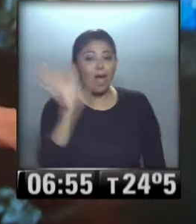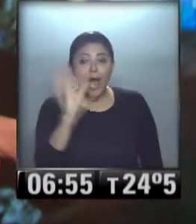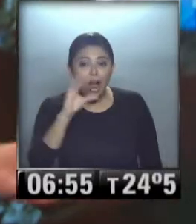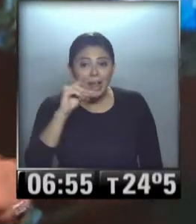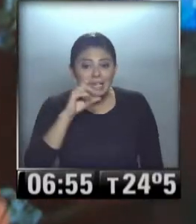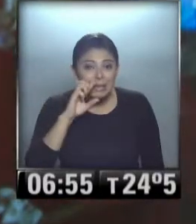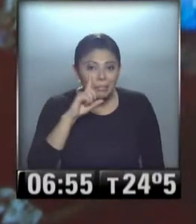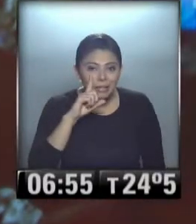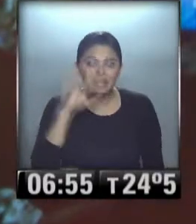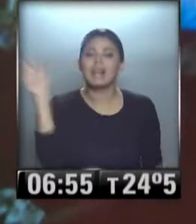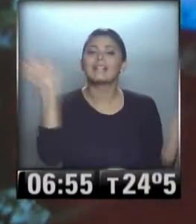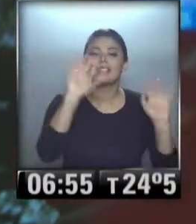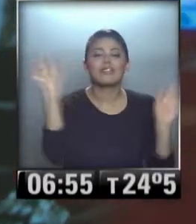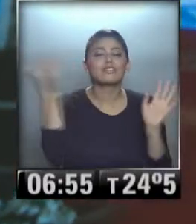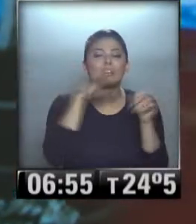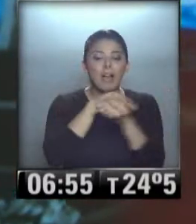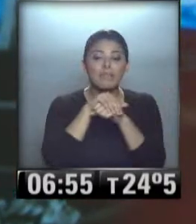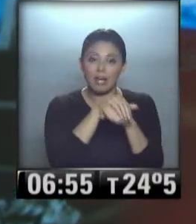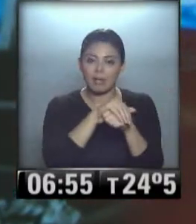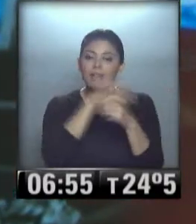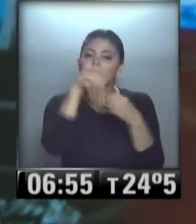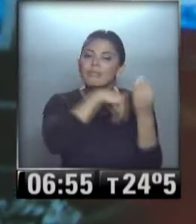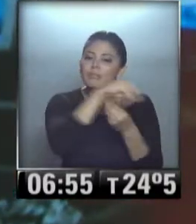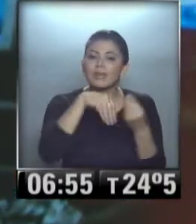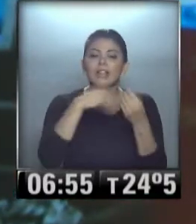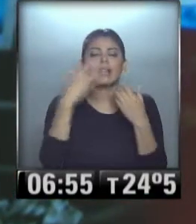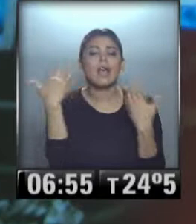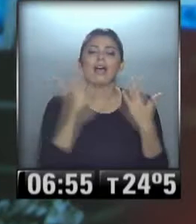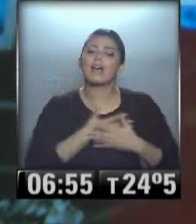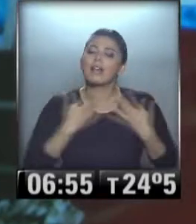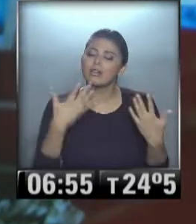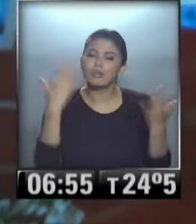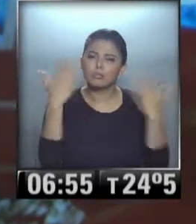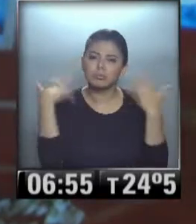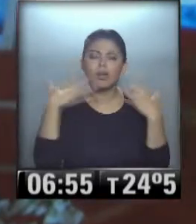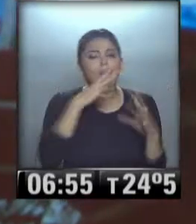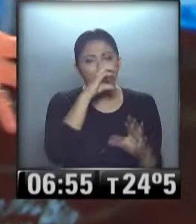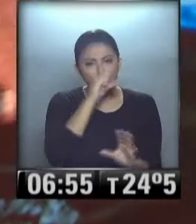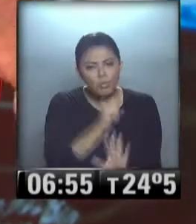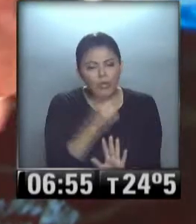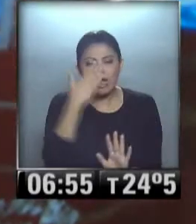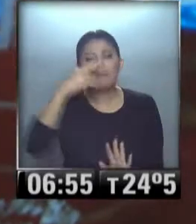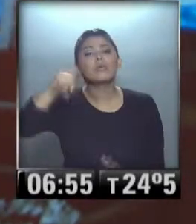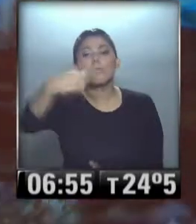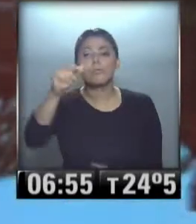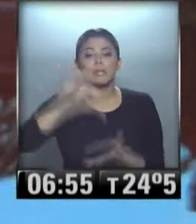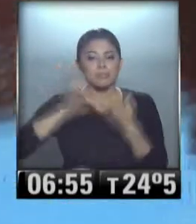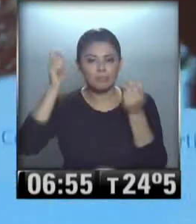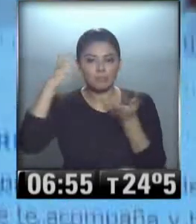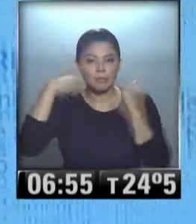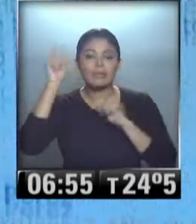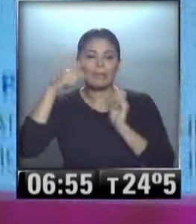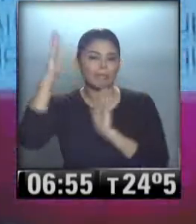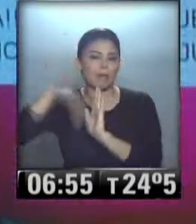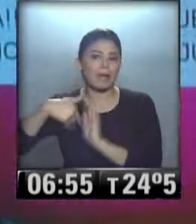Chipi. Bueno, saludos a toda la familia, en serio, cariños, aguanten el calor, ya les va a llegar también un descenso. Besazo,